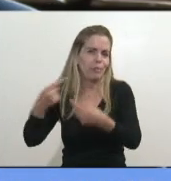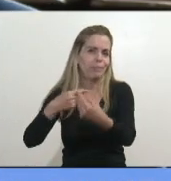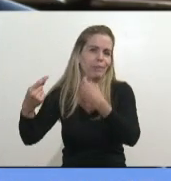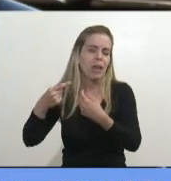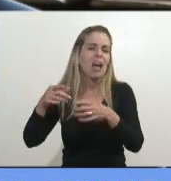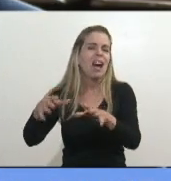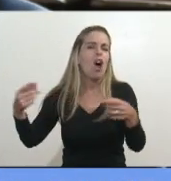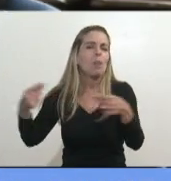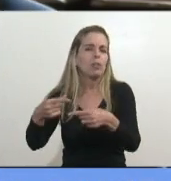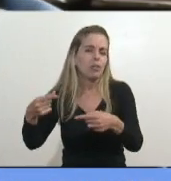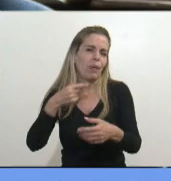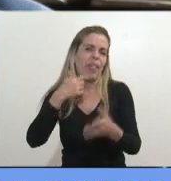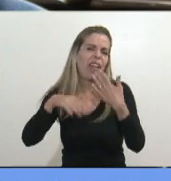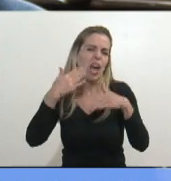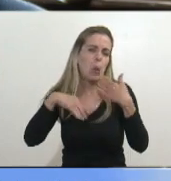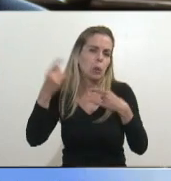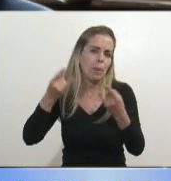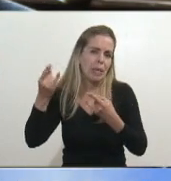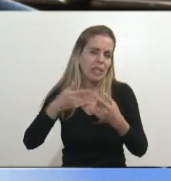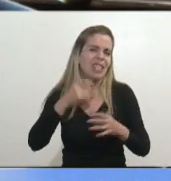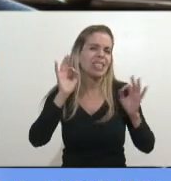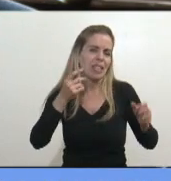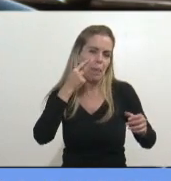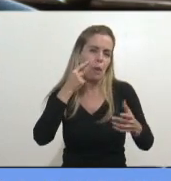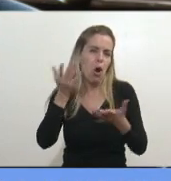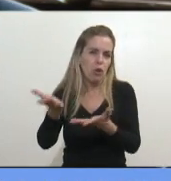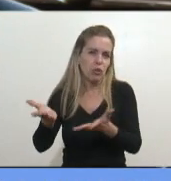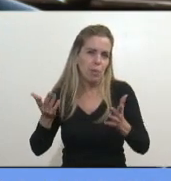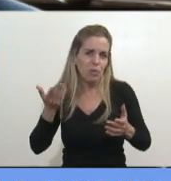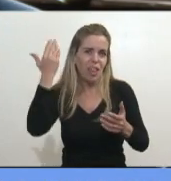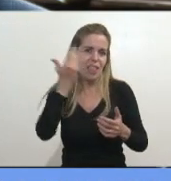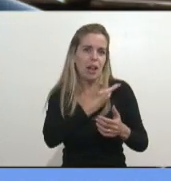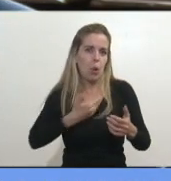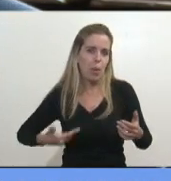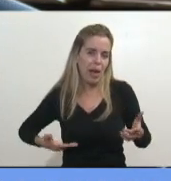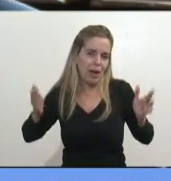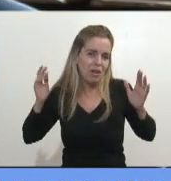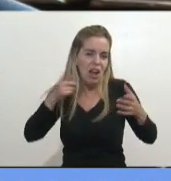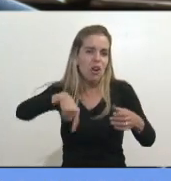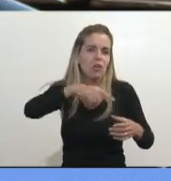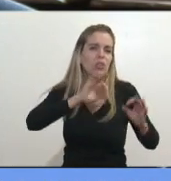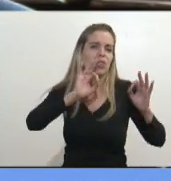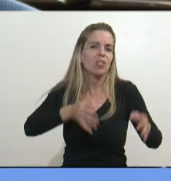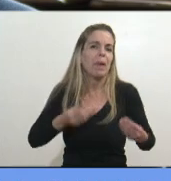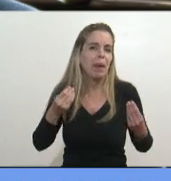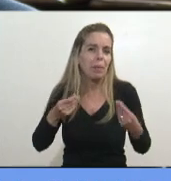por sus frutos los conocer, ya sabemos lo que hicieron cuando estuvieron en el gobierno, no nos pueden hablar a nosotros de lo que es